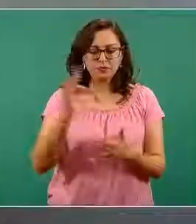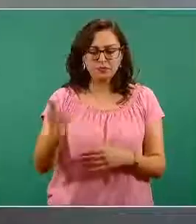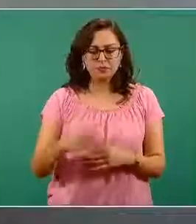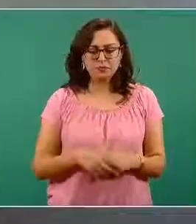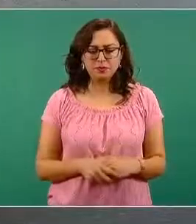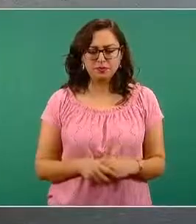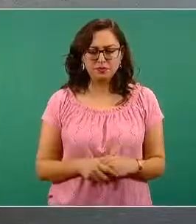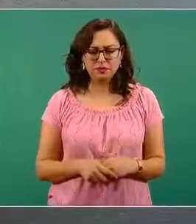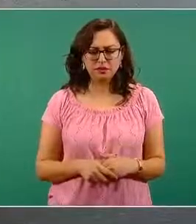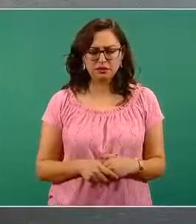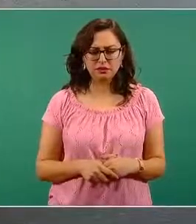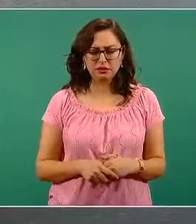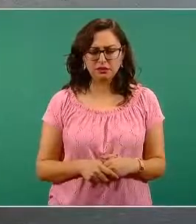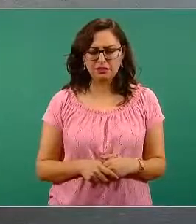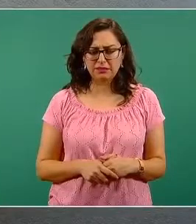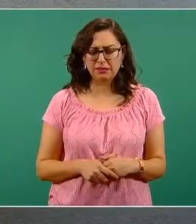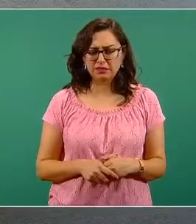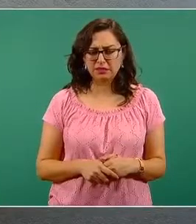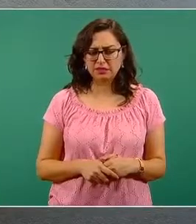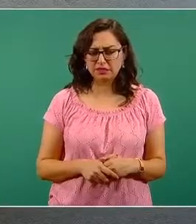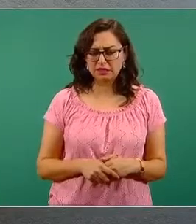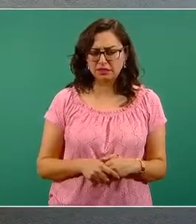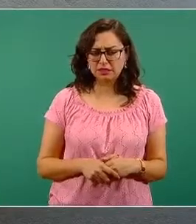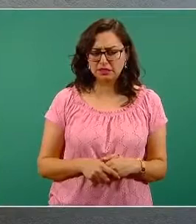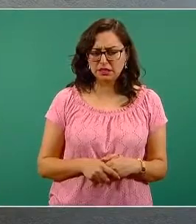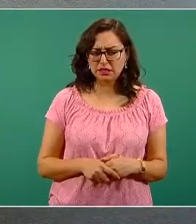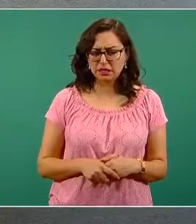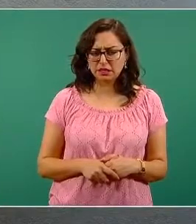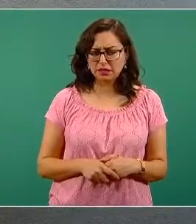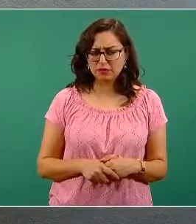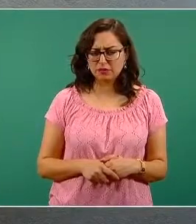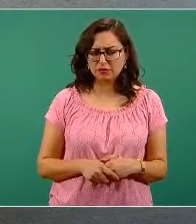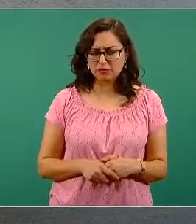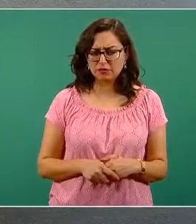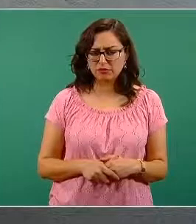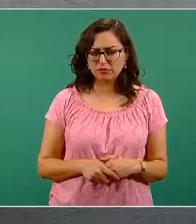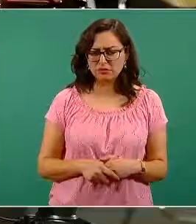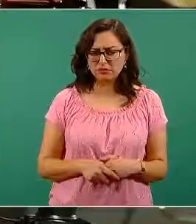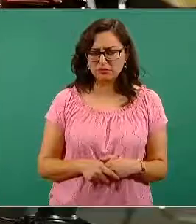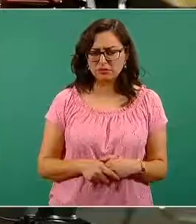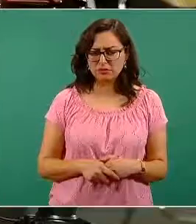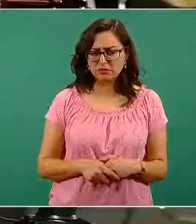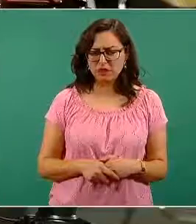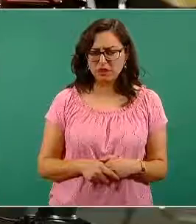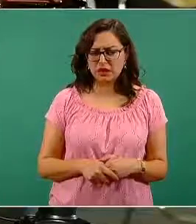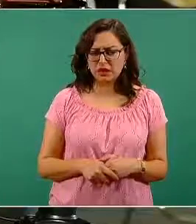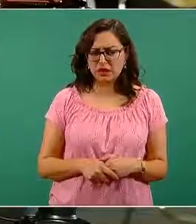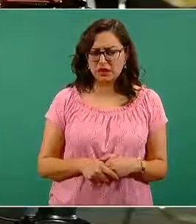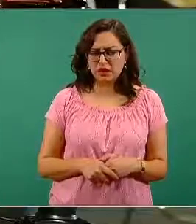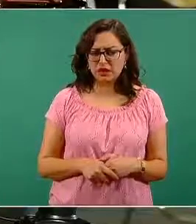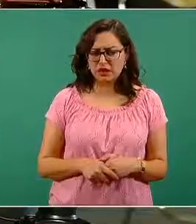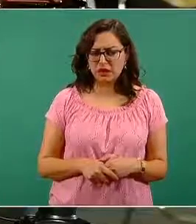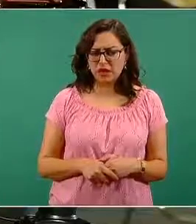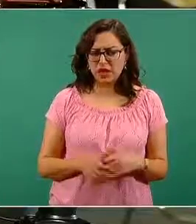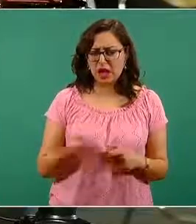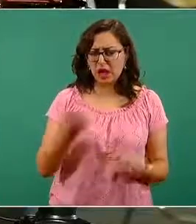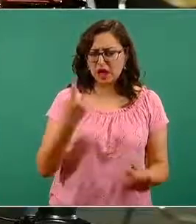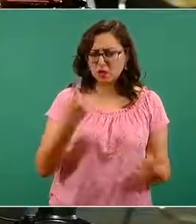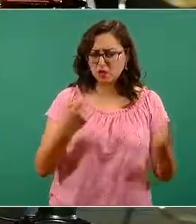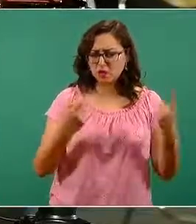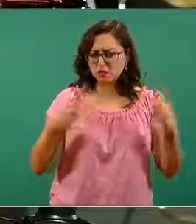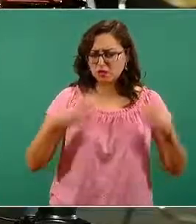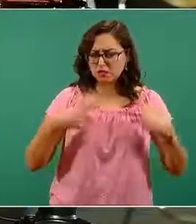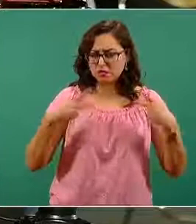muchos casos que desafortunadamente llegan al hospital con saturación por abajo de los 50, con saturación de